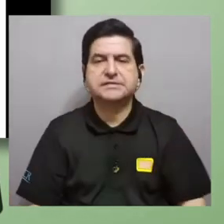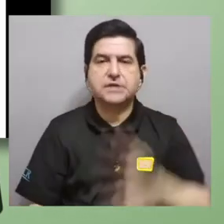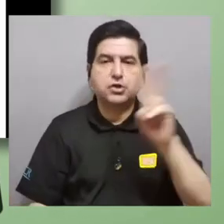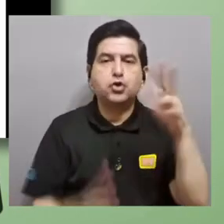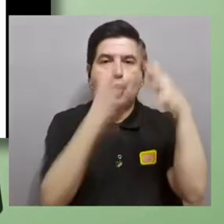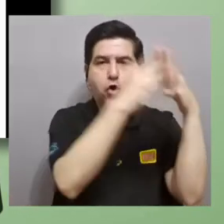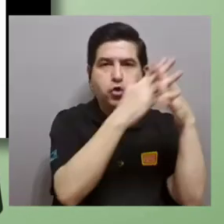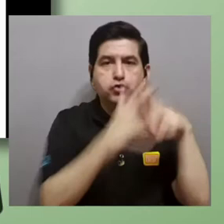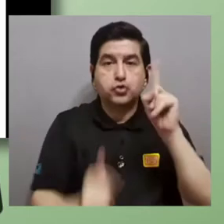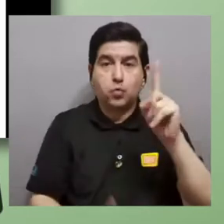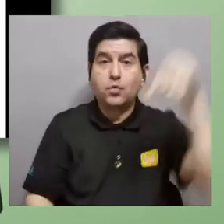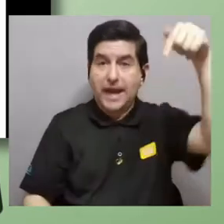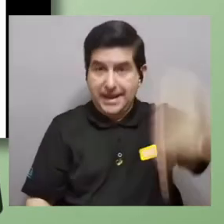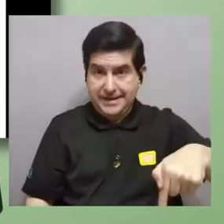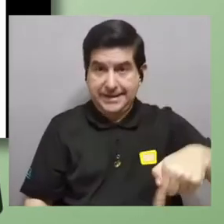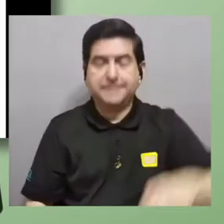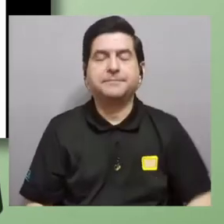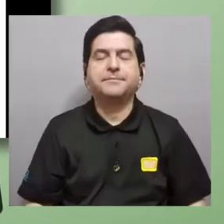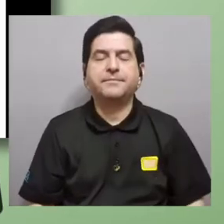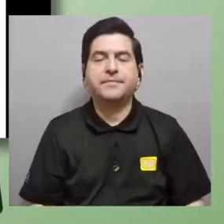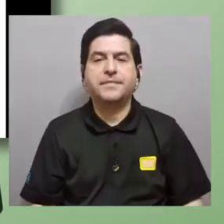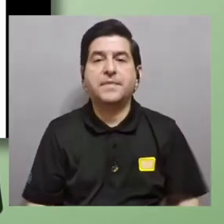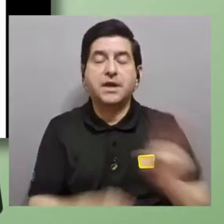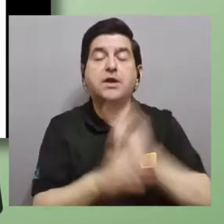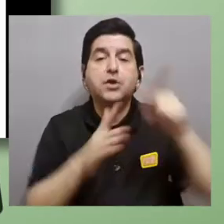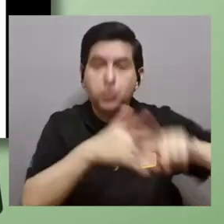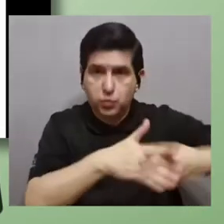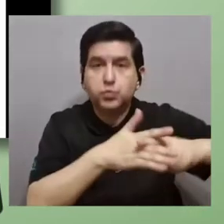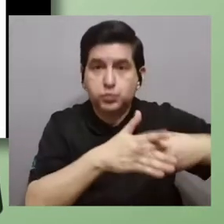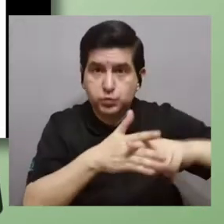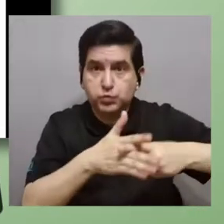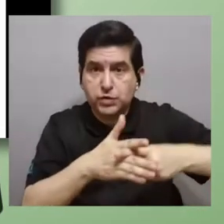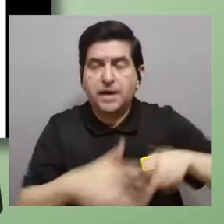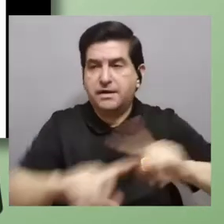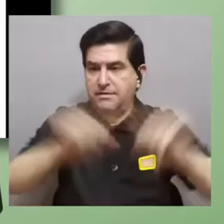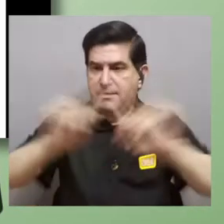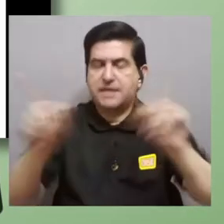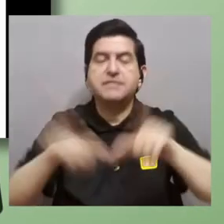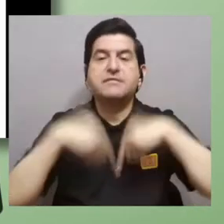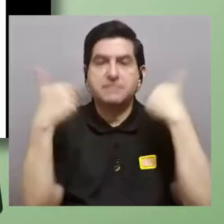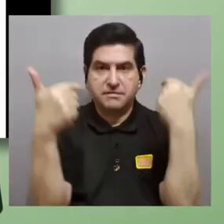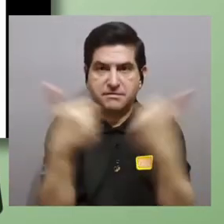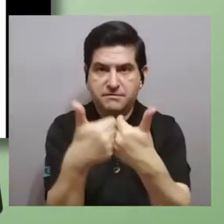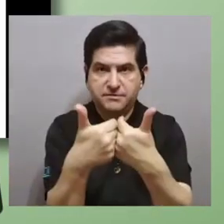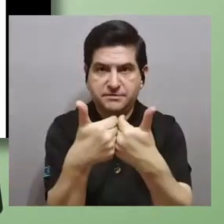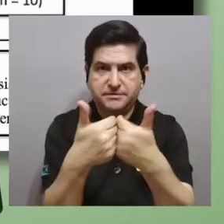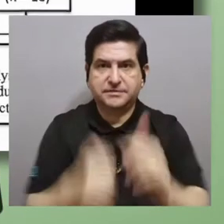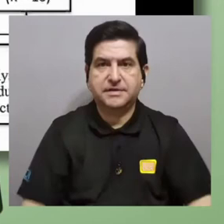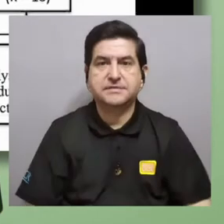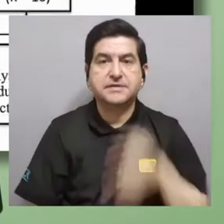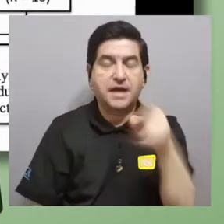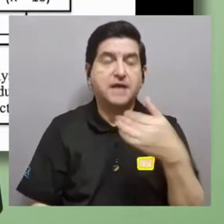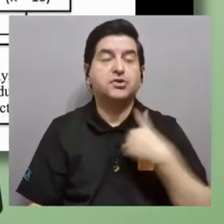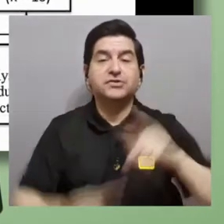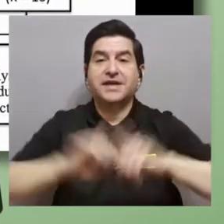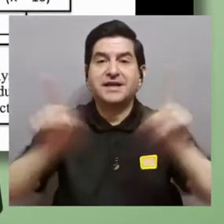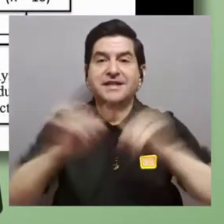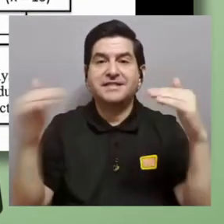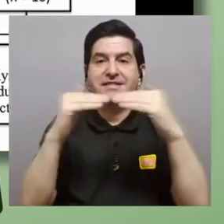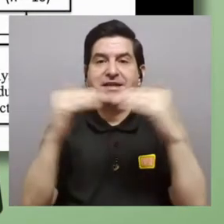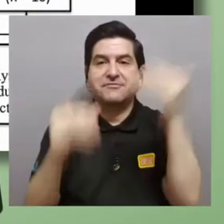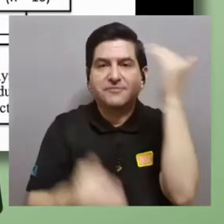dos en Estados Unidos y una acá y utilizamos nuestras herramientas en diferentes grupos que tenían